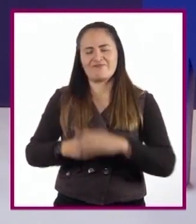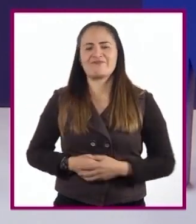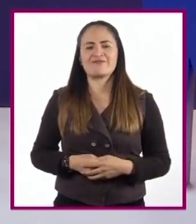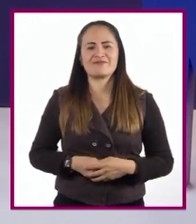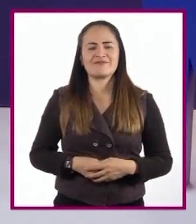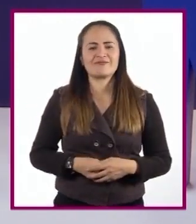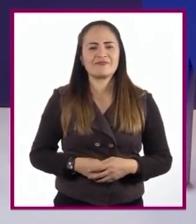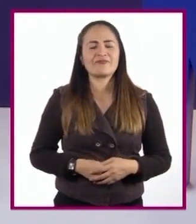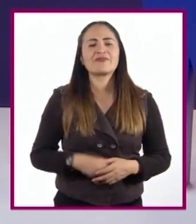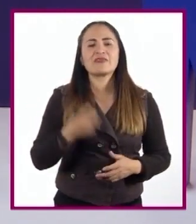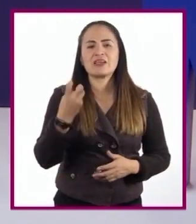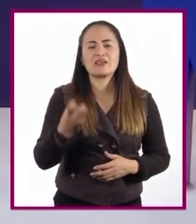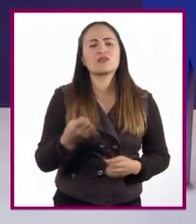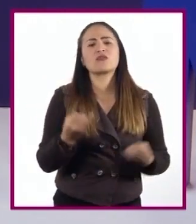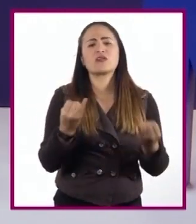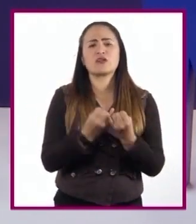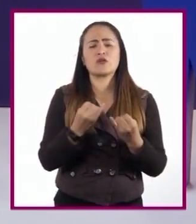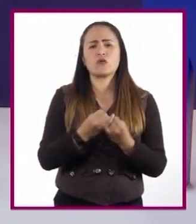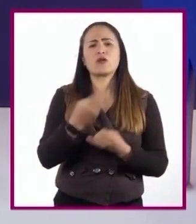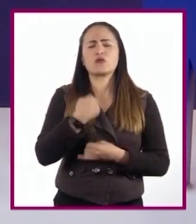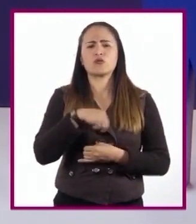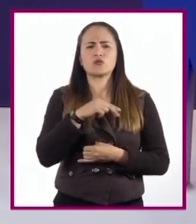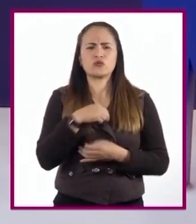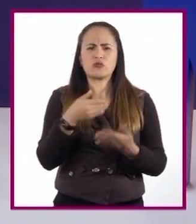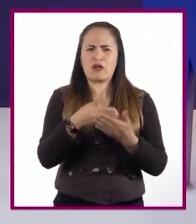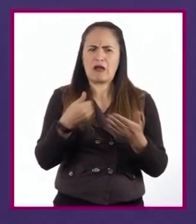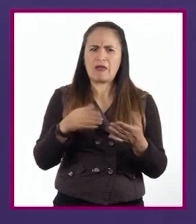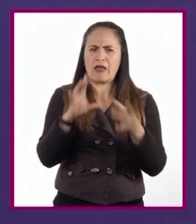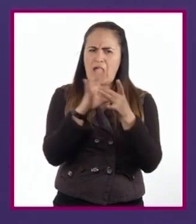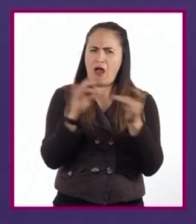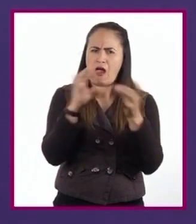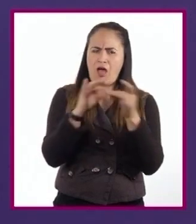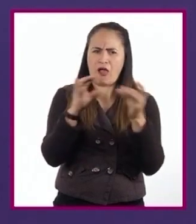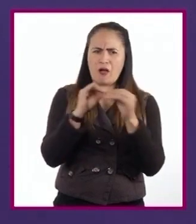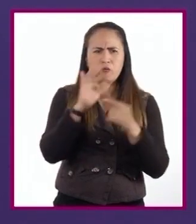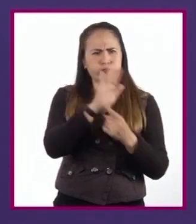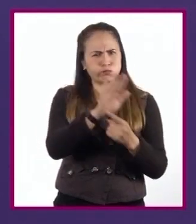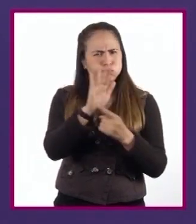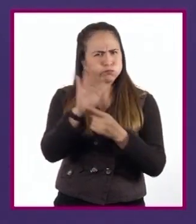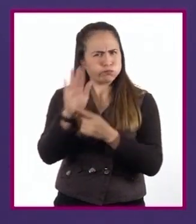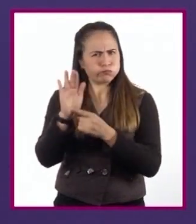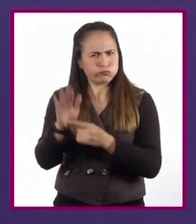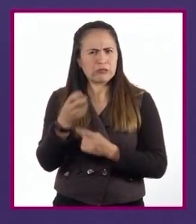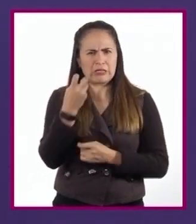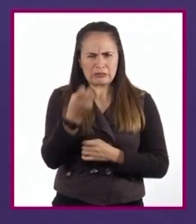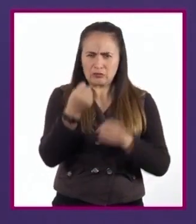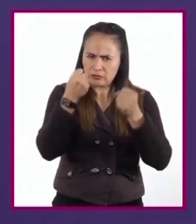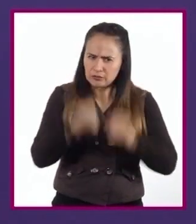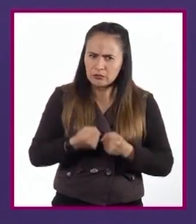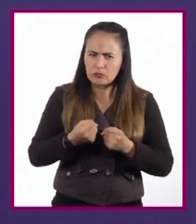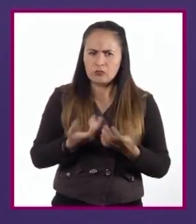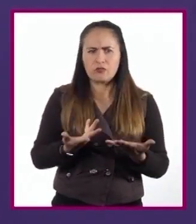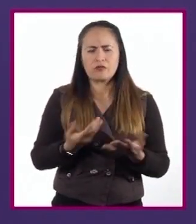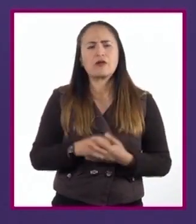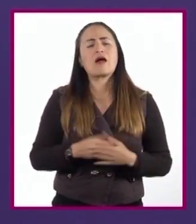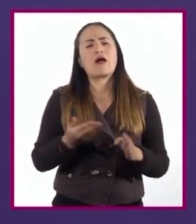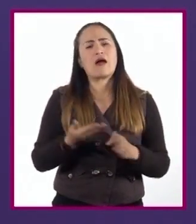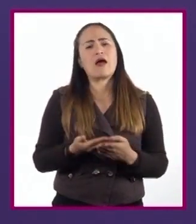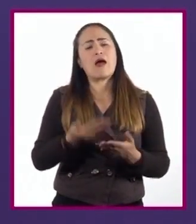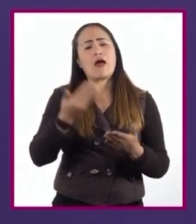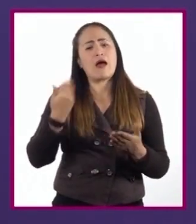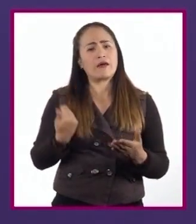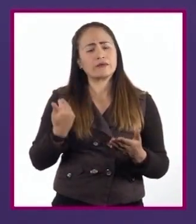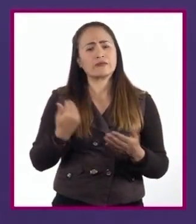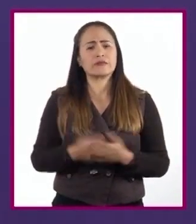tomar en cuenta a la hora de formular nuestros argumentos? Para dar un argumento sólido, debemos considerar las